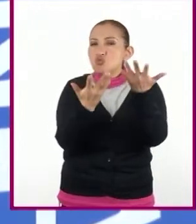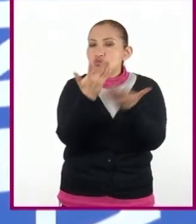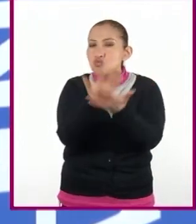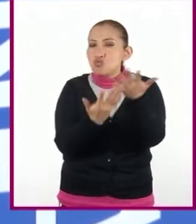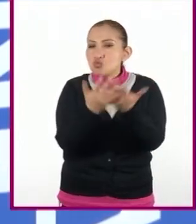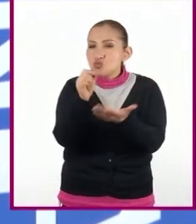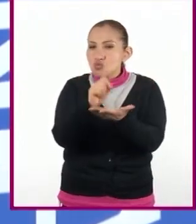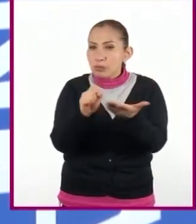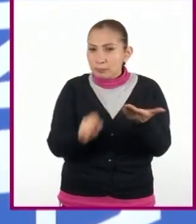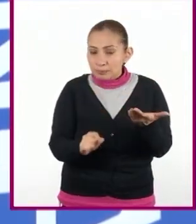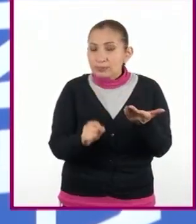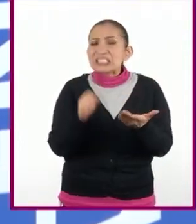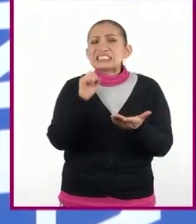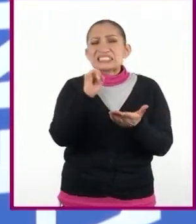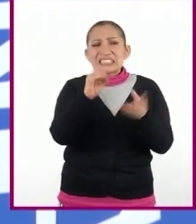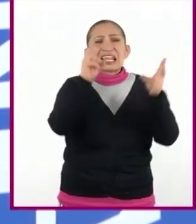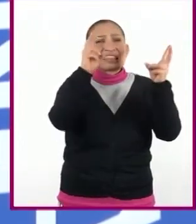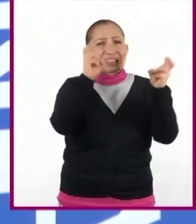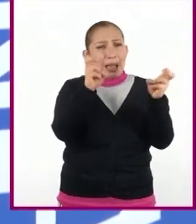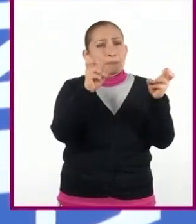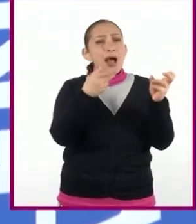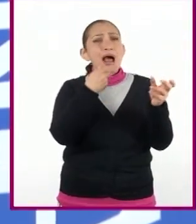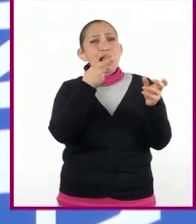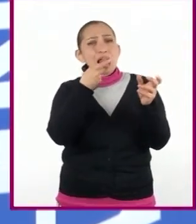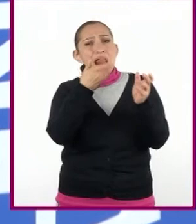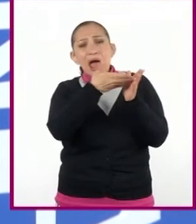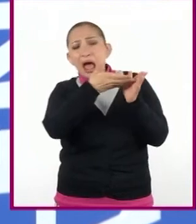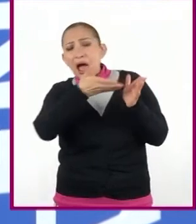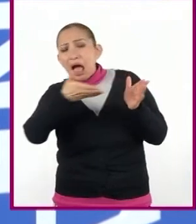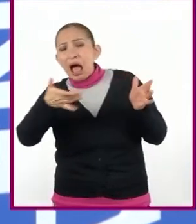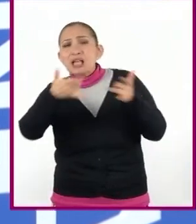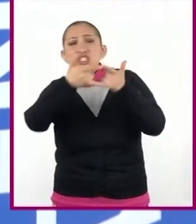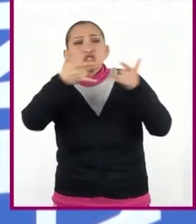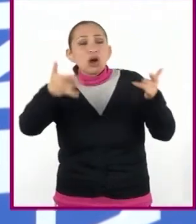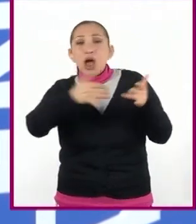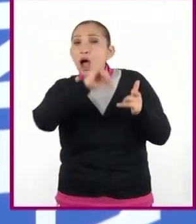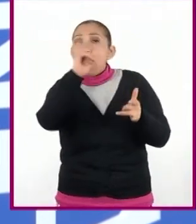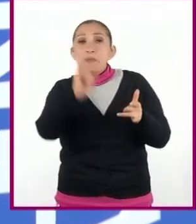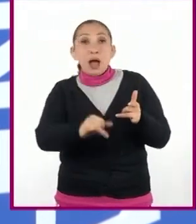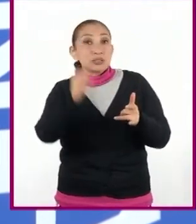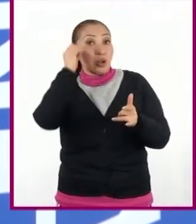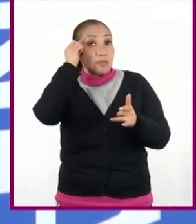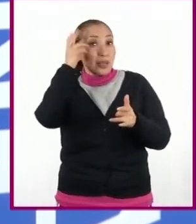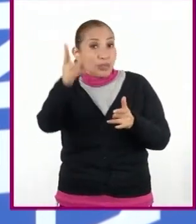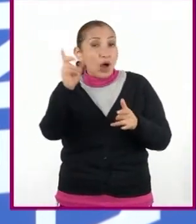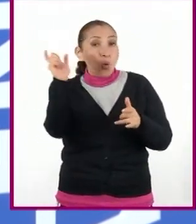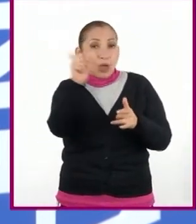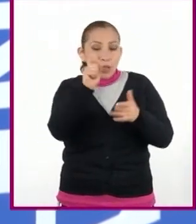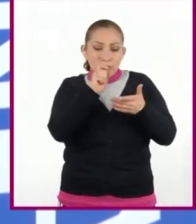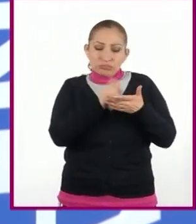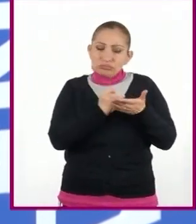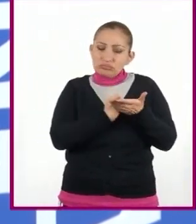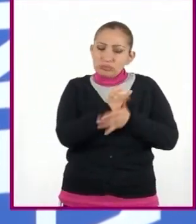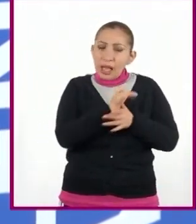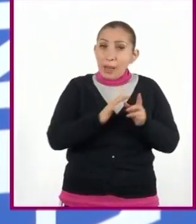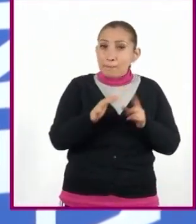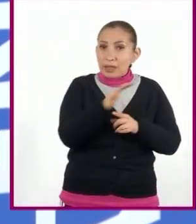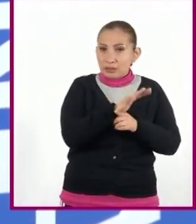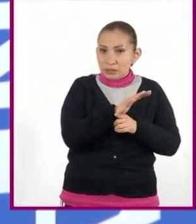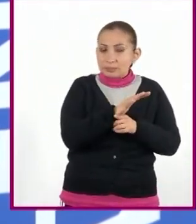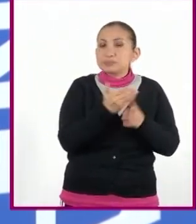Por supuesto que el tema, argumento y trama del cuento jamás deben olvidarse al momento de definir ambientes.